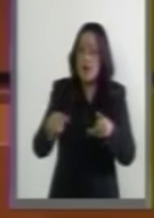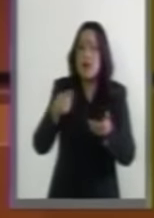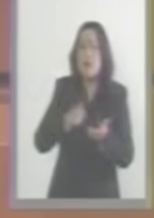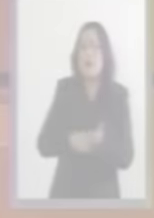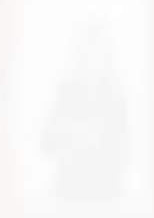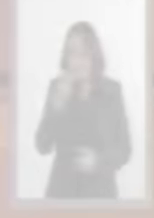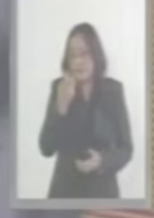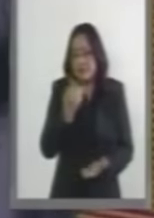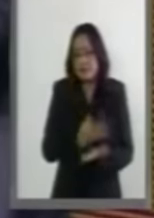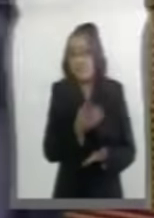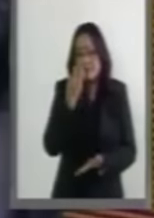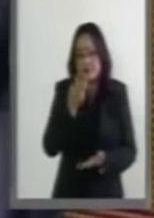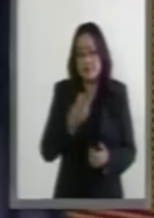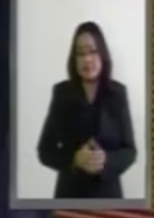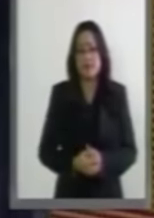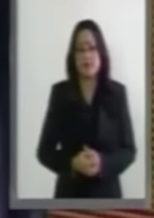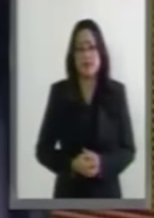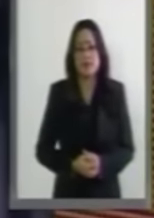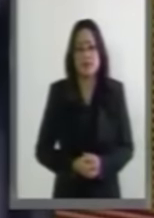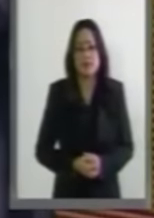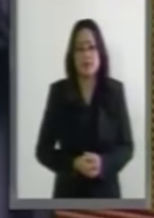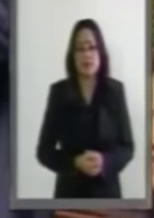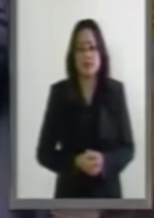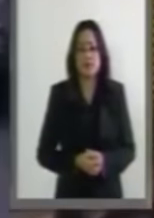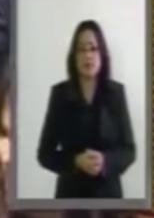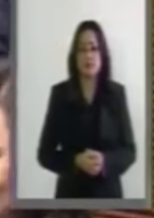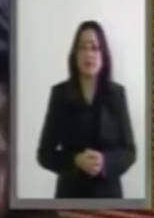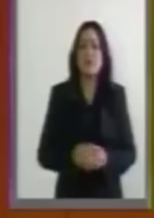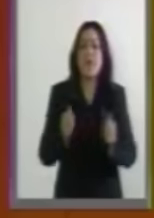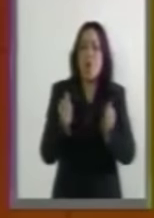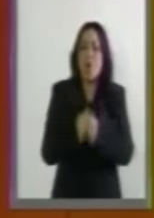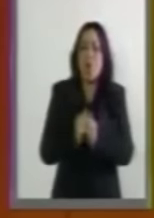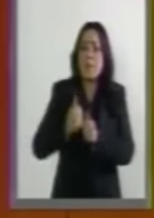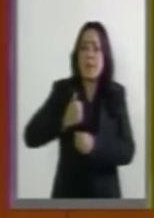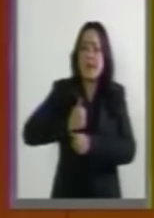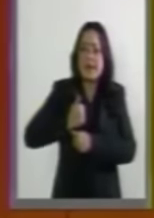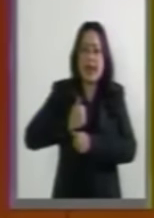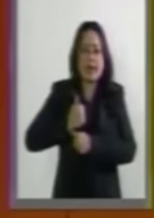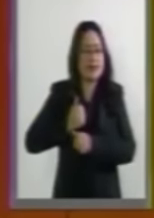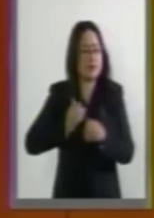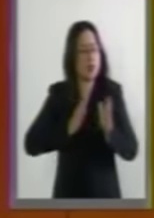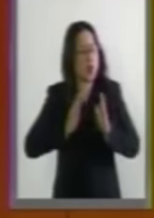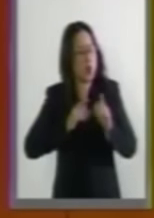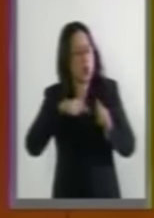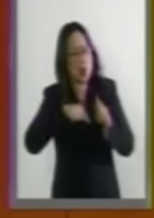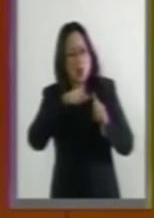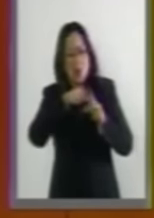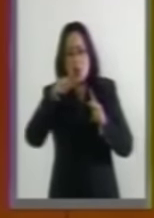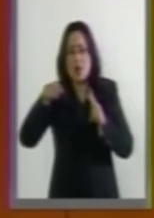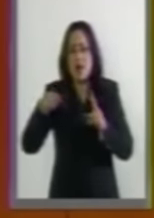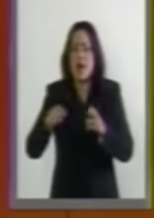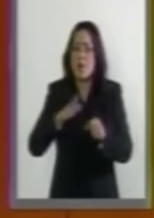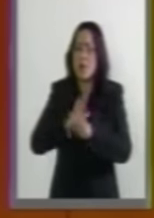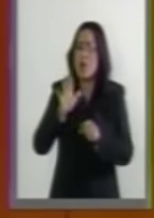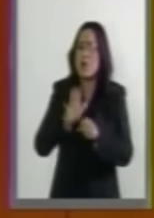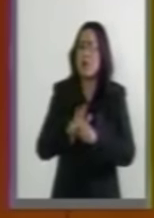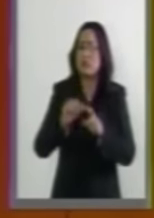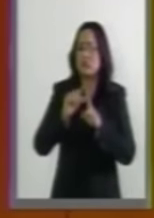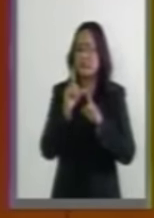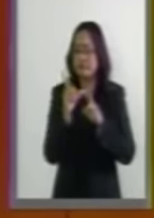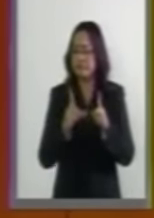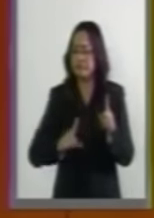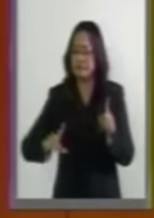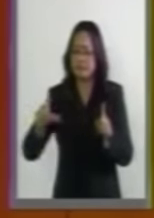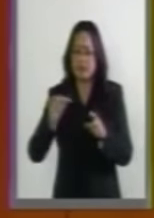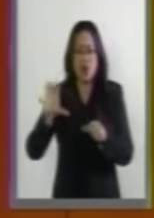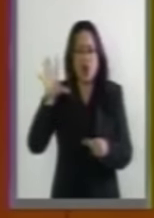Unidos. A través de las Fuerzas Armadas están militarizando todo el